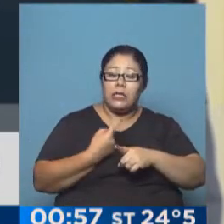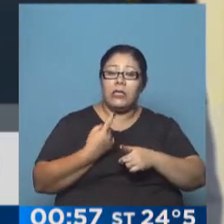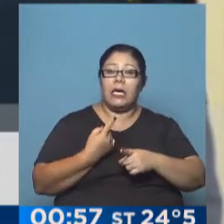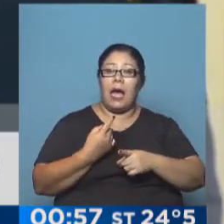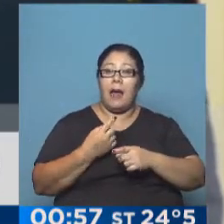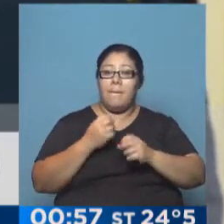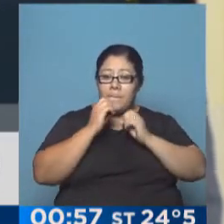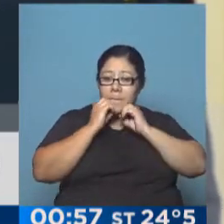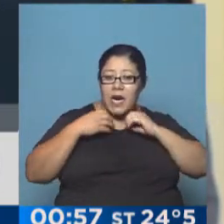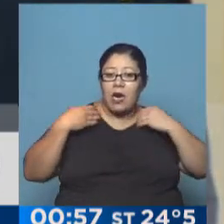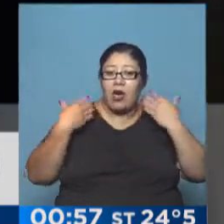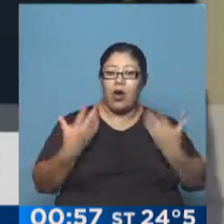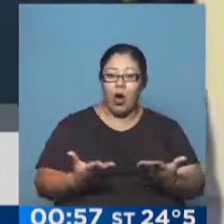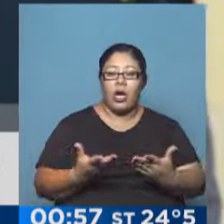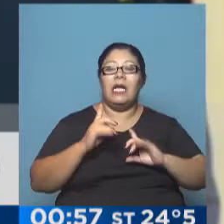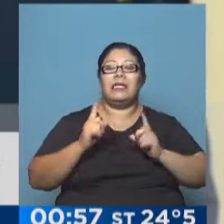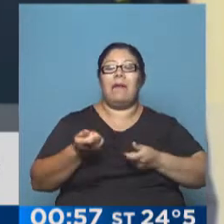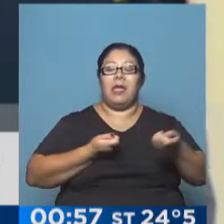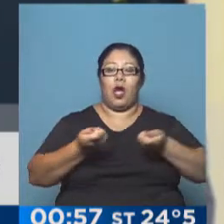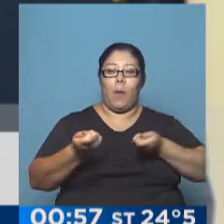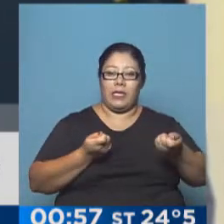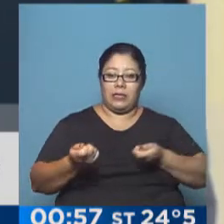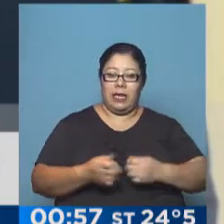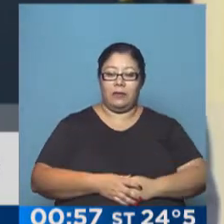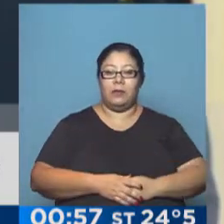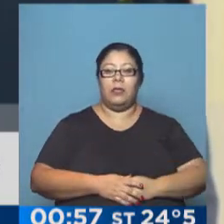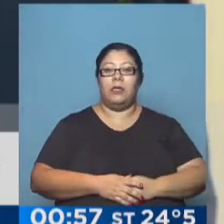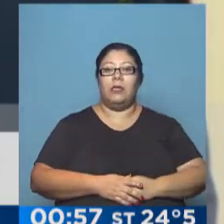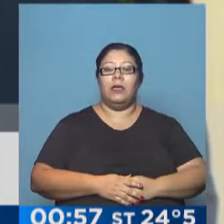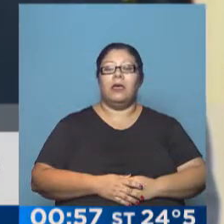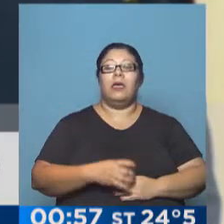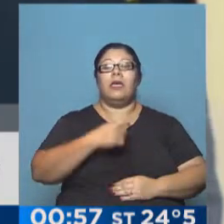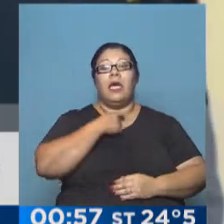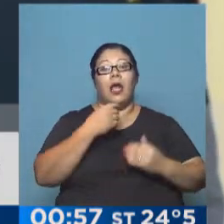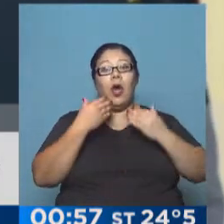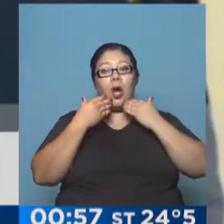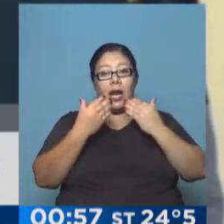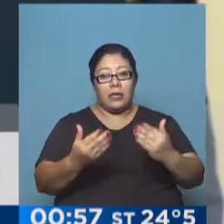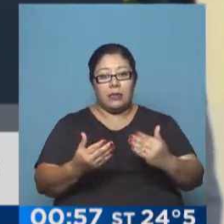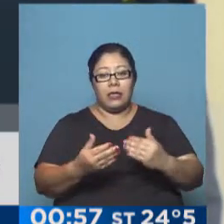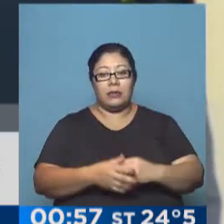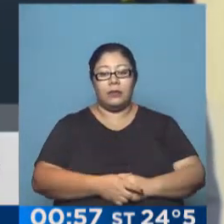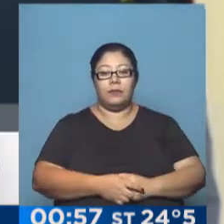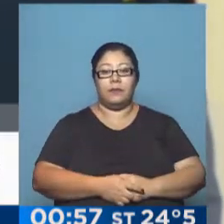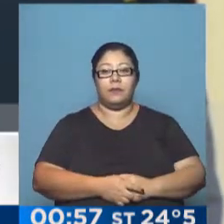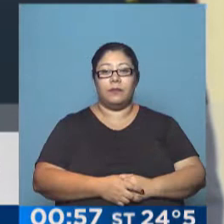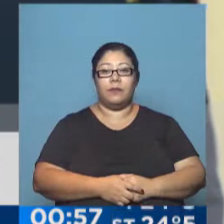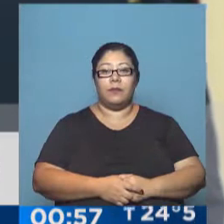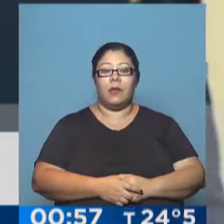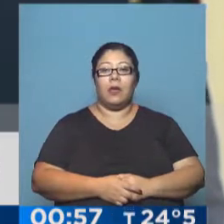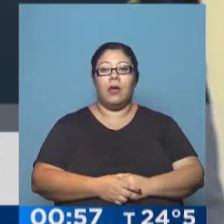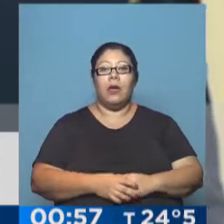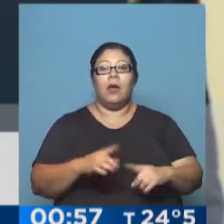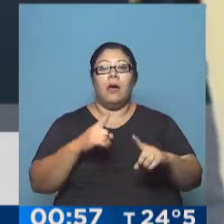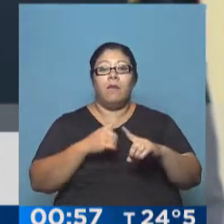nuestra relación comercial. También quiero agradecerle la vocación de ayudarnos en